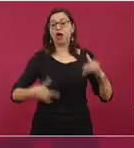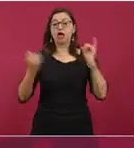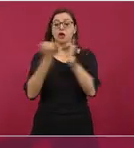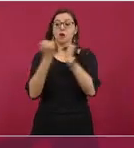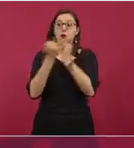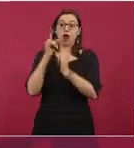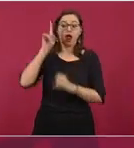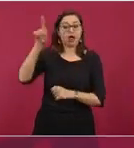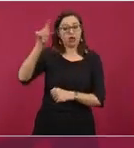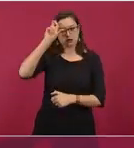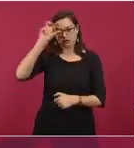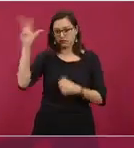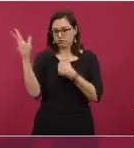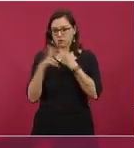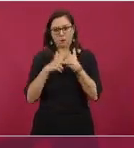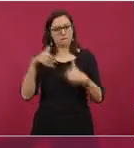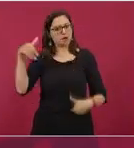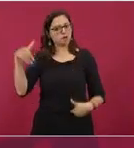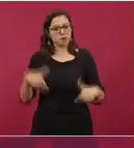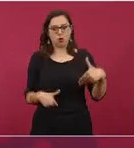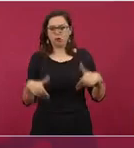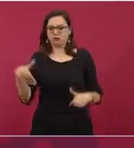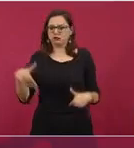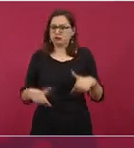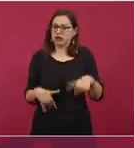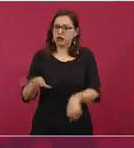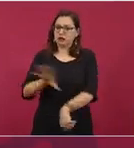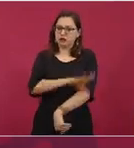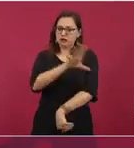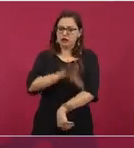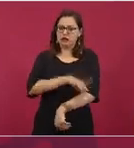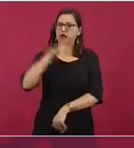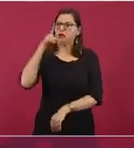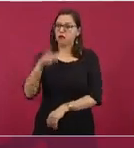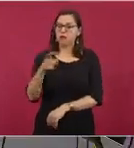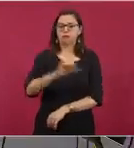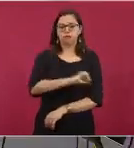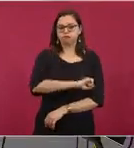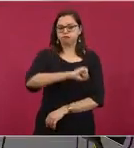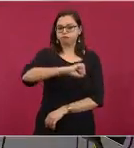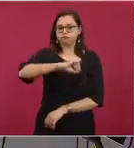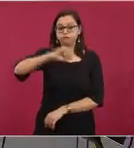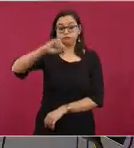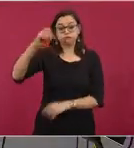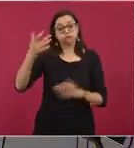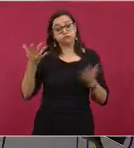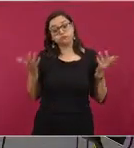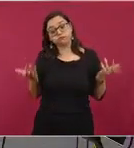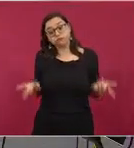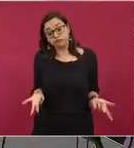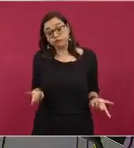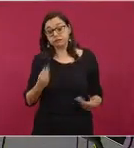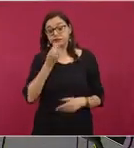incrementos en los precios de energéticos y de la luz pero bueno cada país tiene su